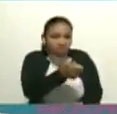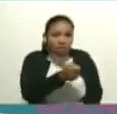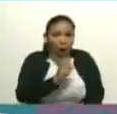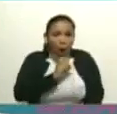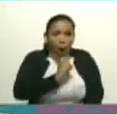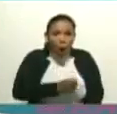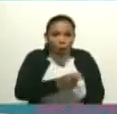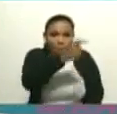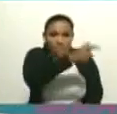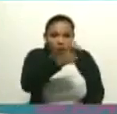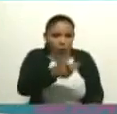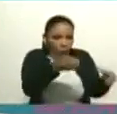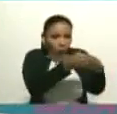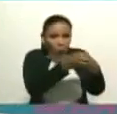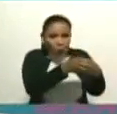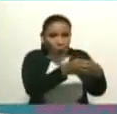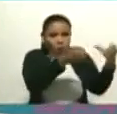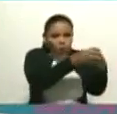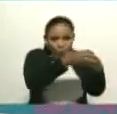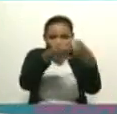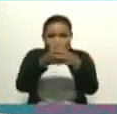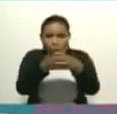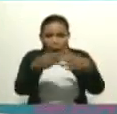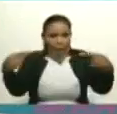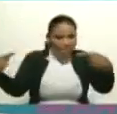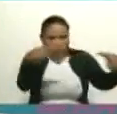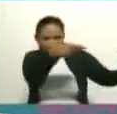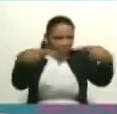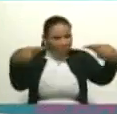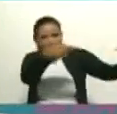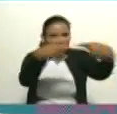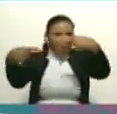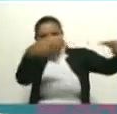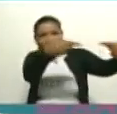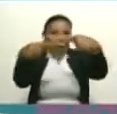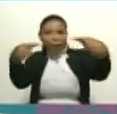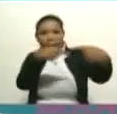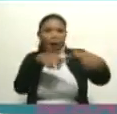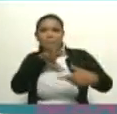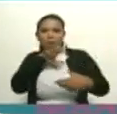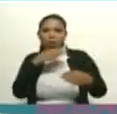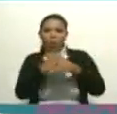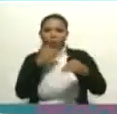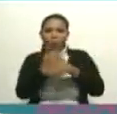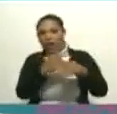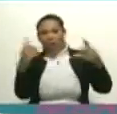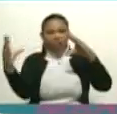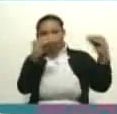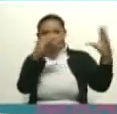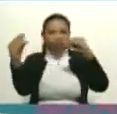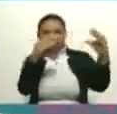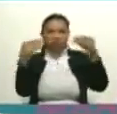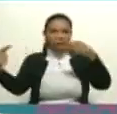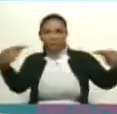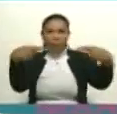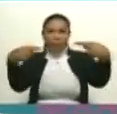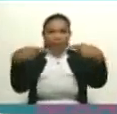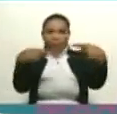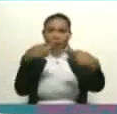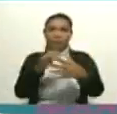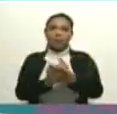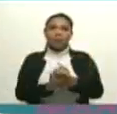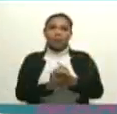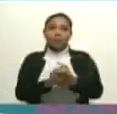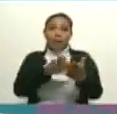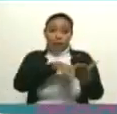de un grupo contra otro, se exacerba el odio y la intolerancia y terminan enfrentados los